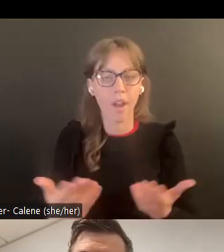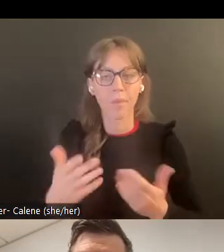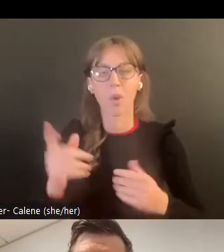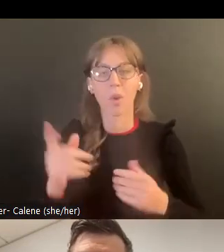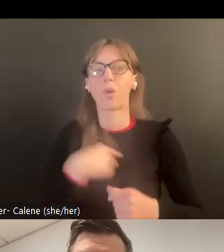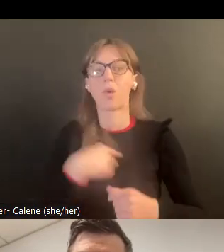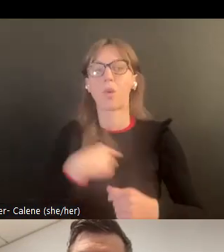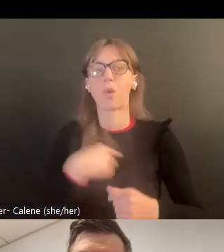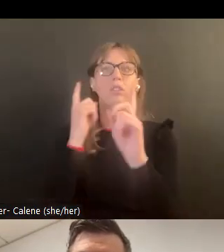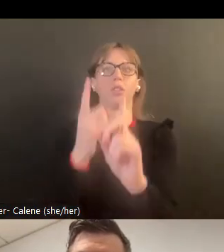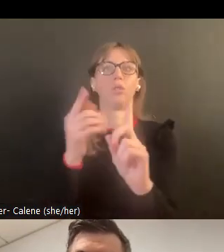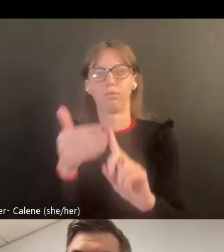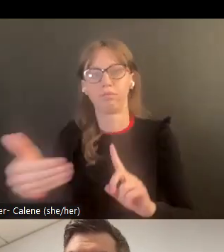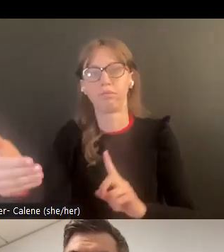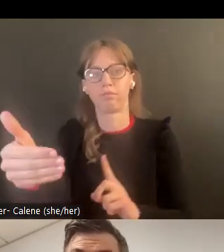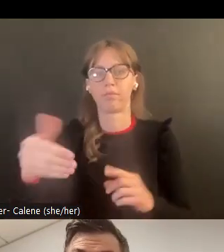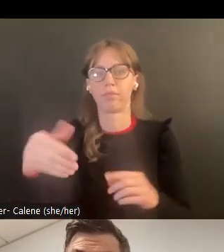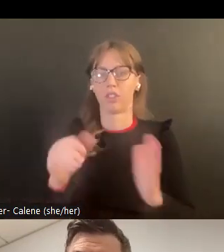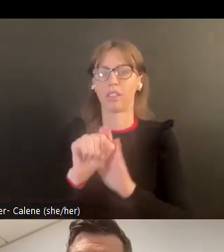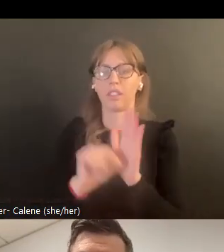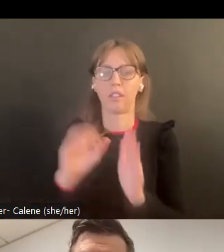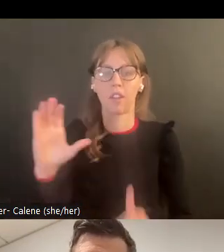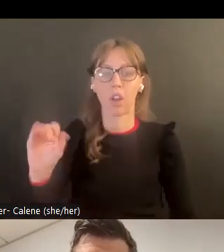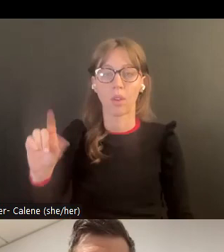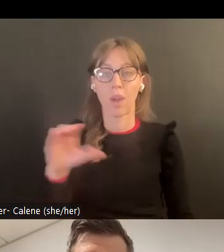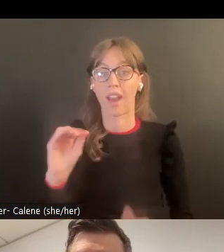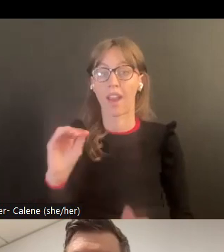Lo que es y dónde vamos a llevarlo en el estado de Colorado.